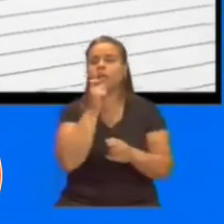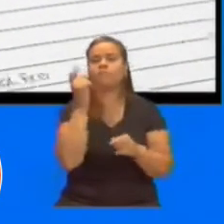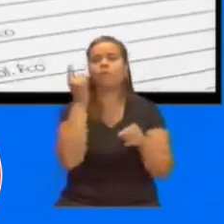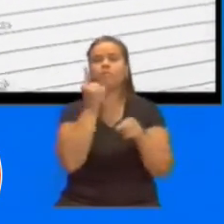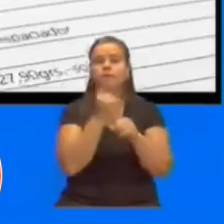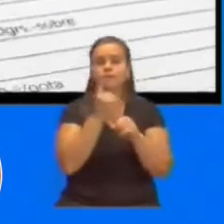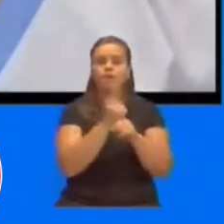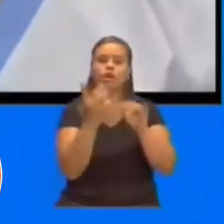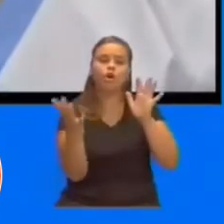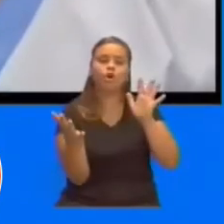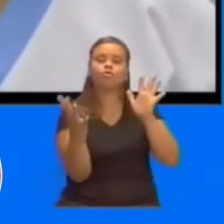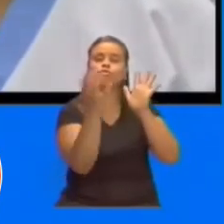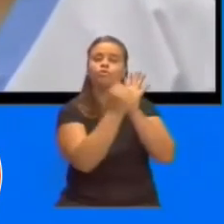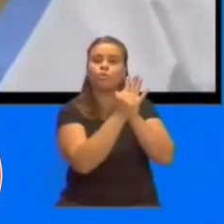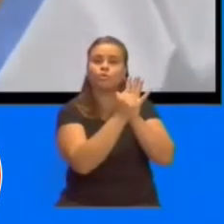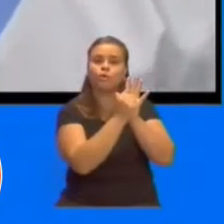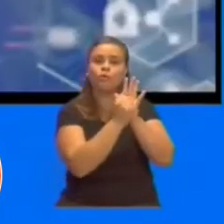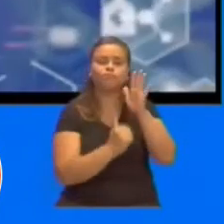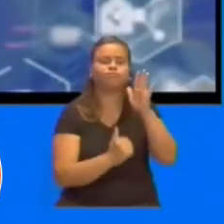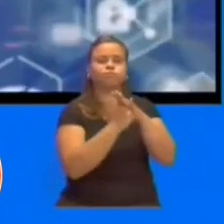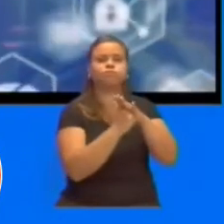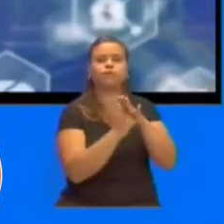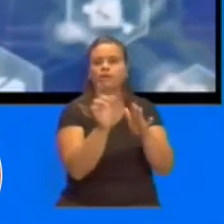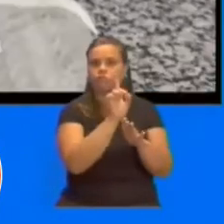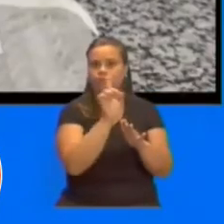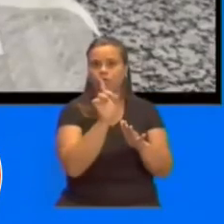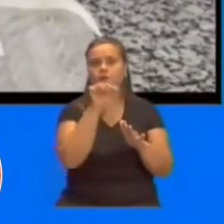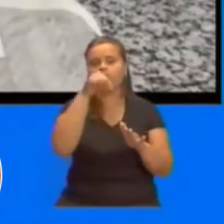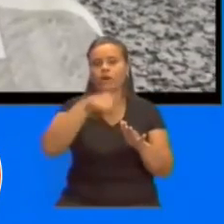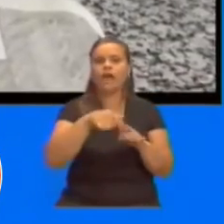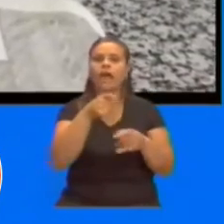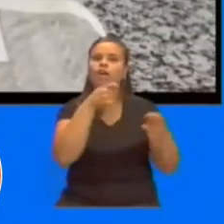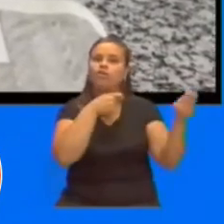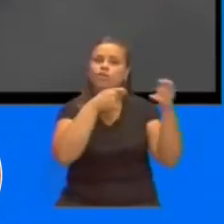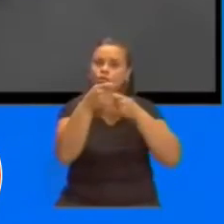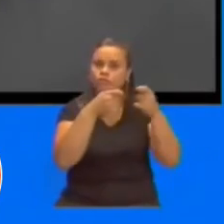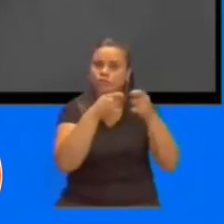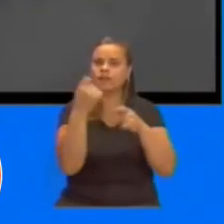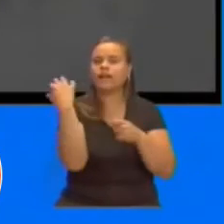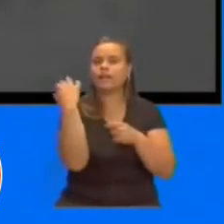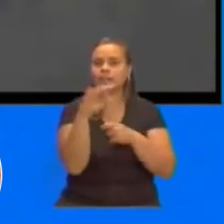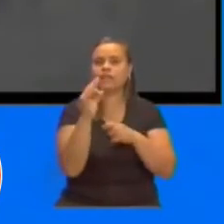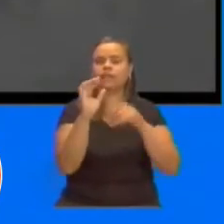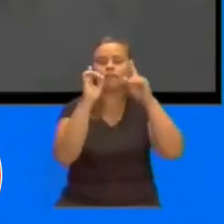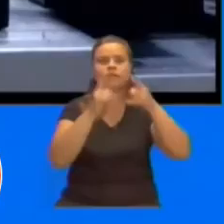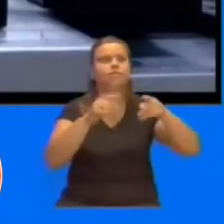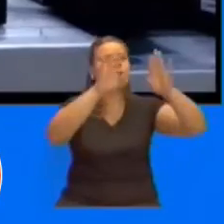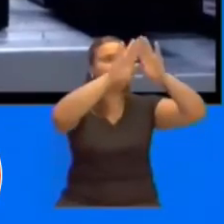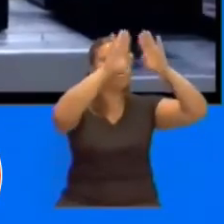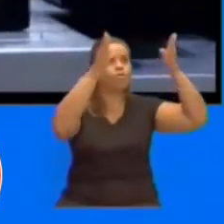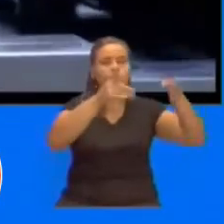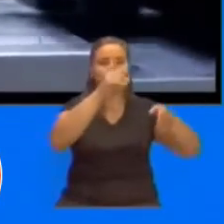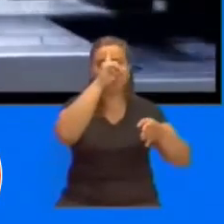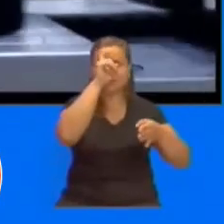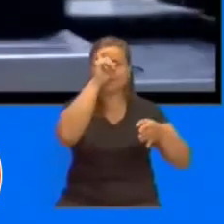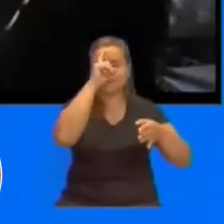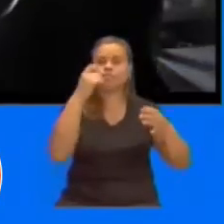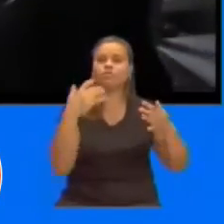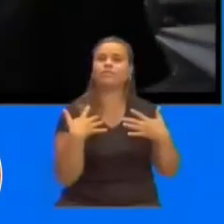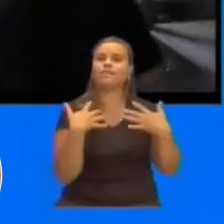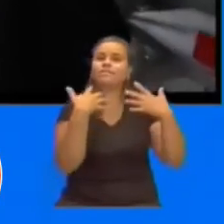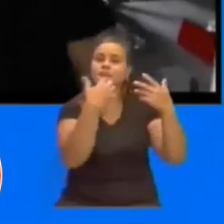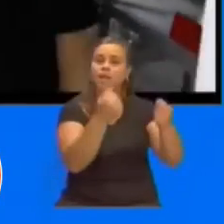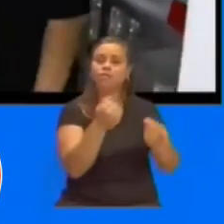no haya más turnos en los hospitales o centros de salud. Segundo, que exista descentralización en los centros de para atender la demanda, porque si no, todo se